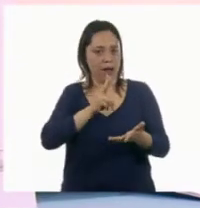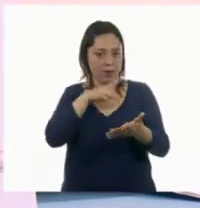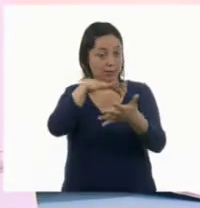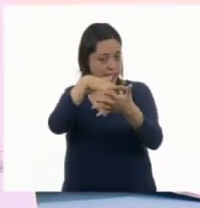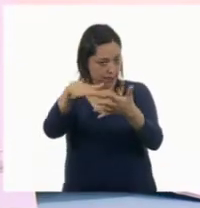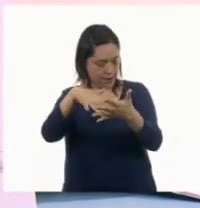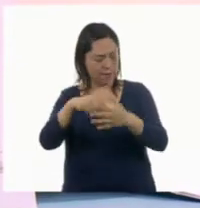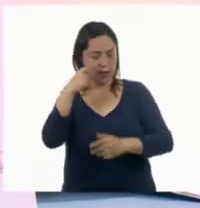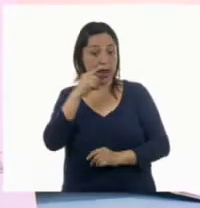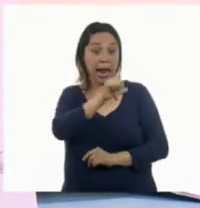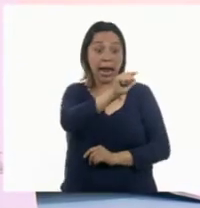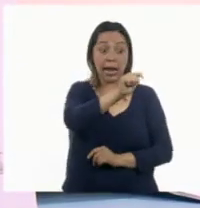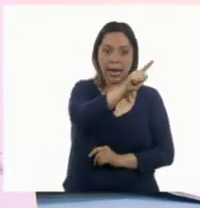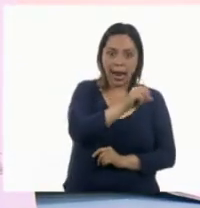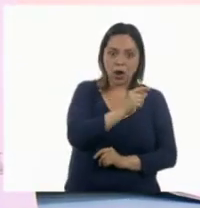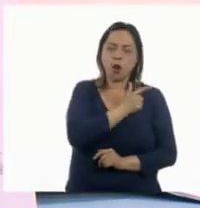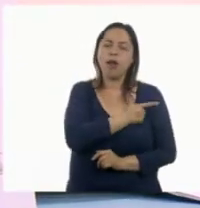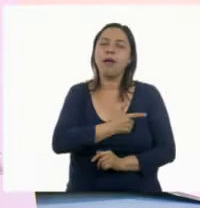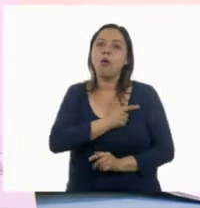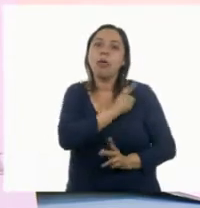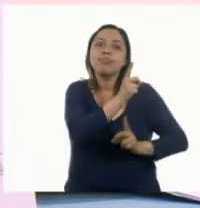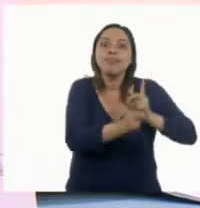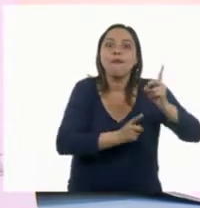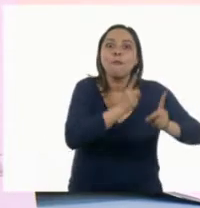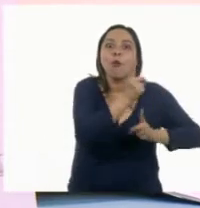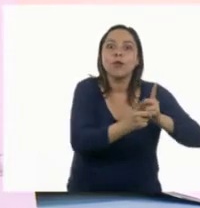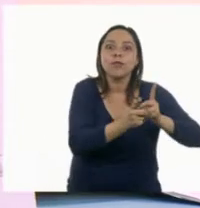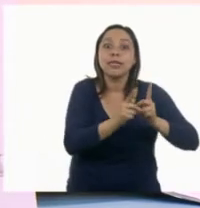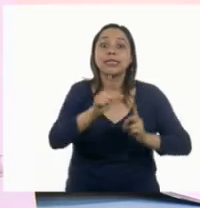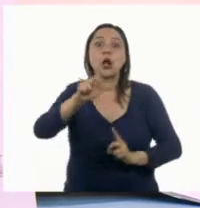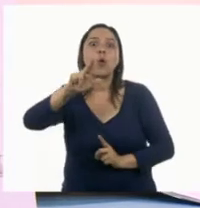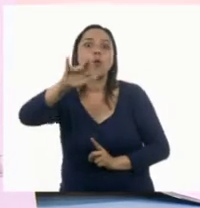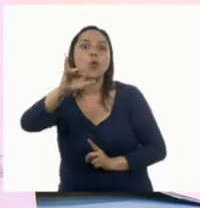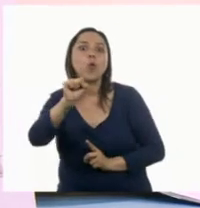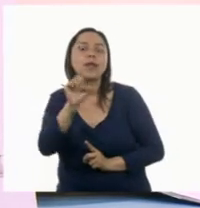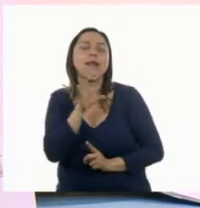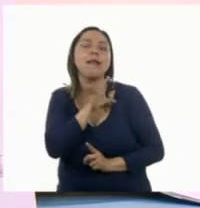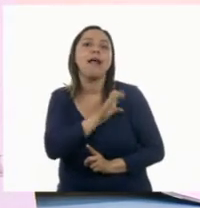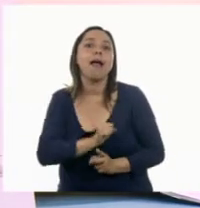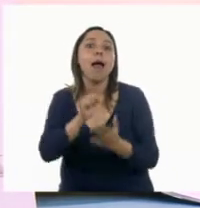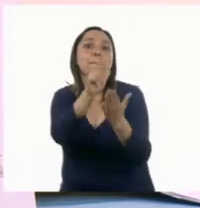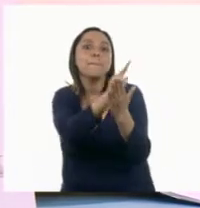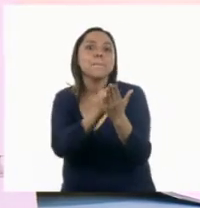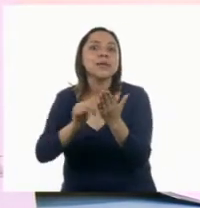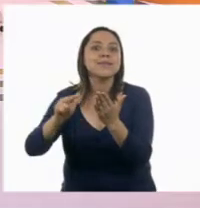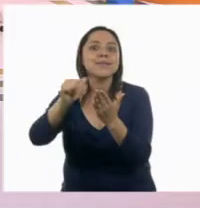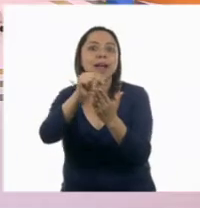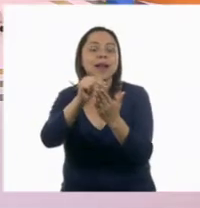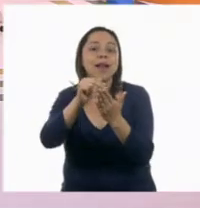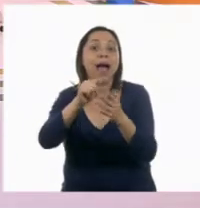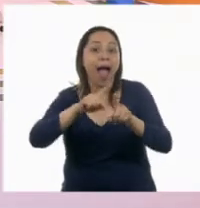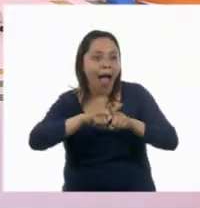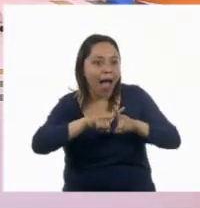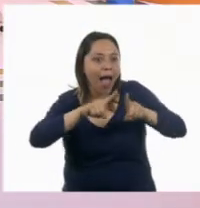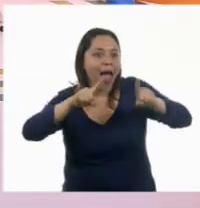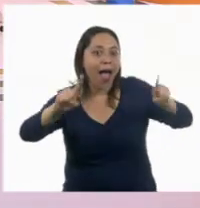A Lalo le gustan los deportes y a Luis le encanta pintar. ¿Eso también sirve para saberlo?